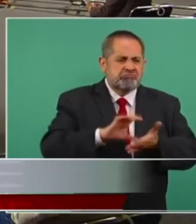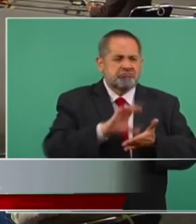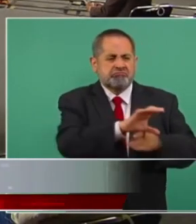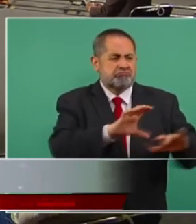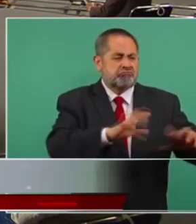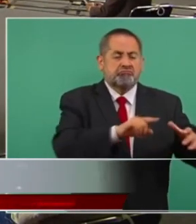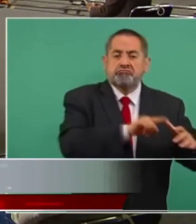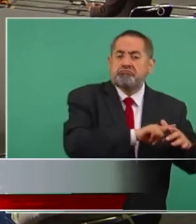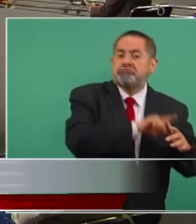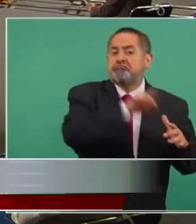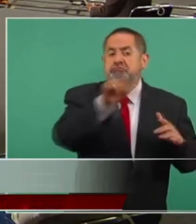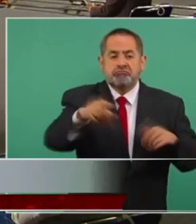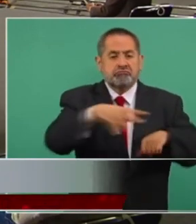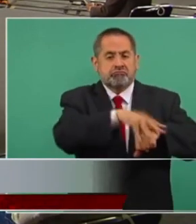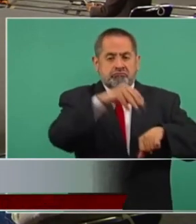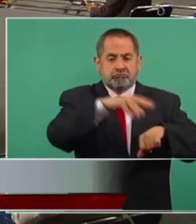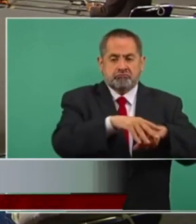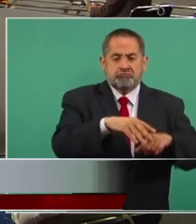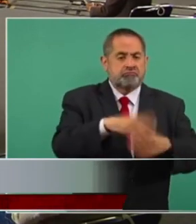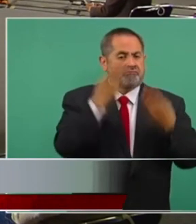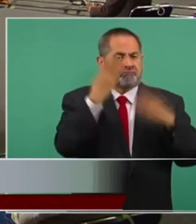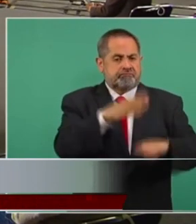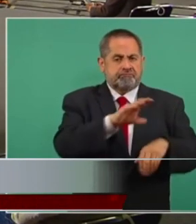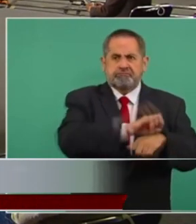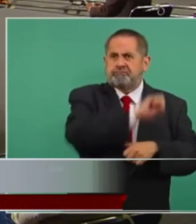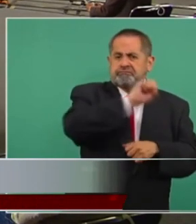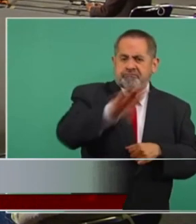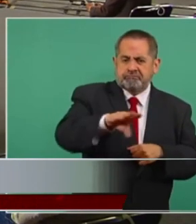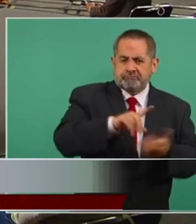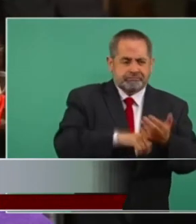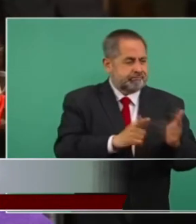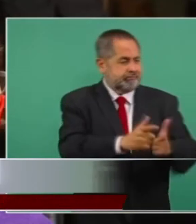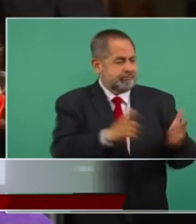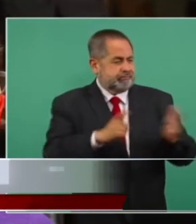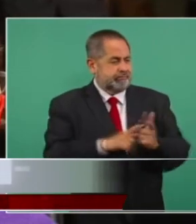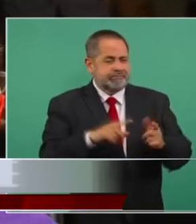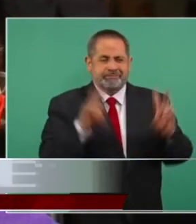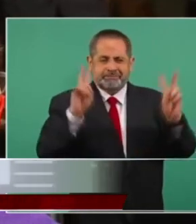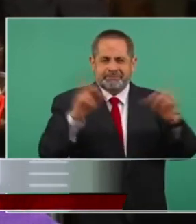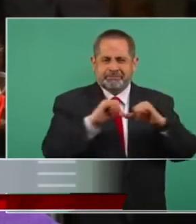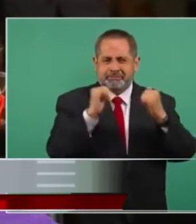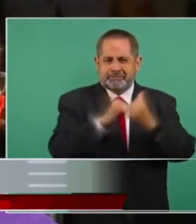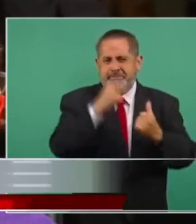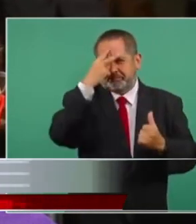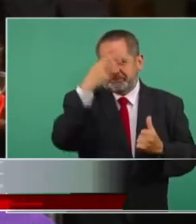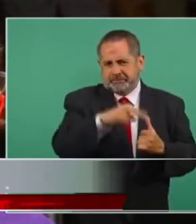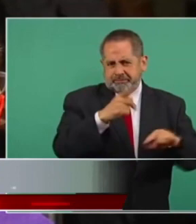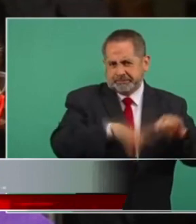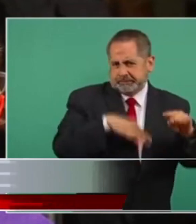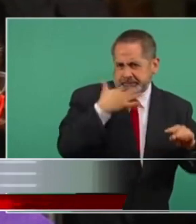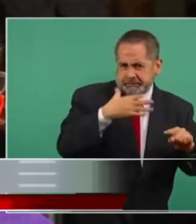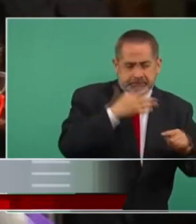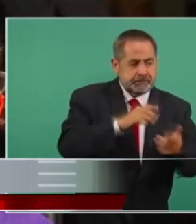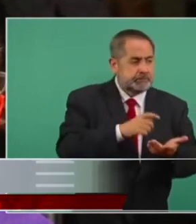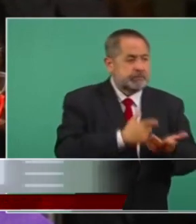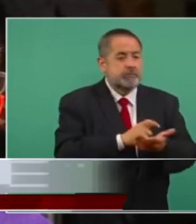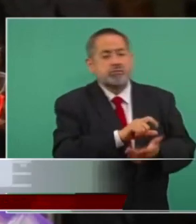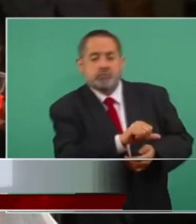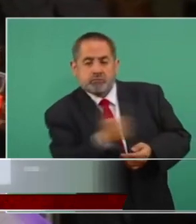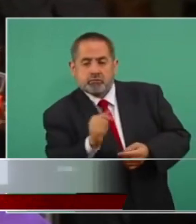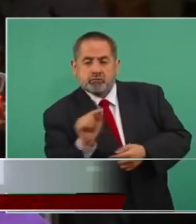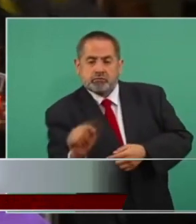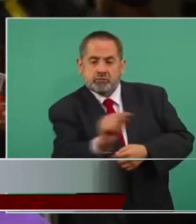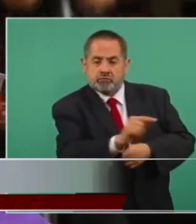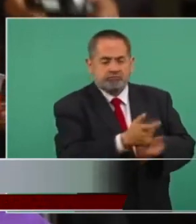también trasladaba recursos de mexicanos contra la corrupción a otras organizaciones del mismo